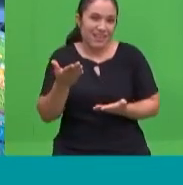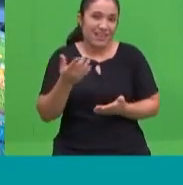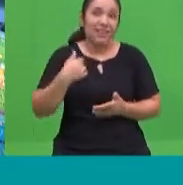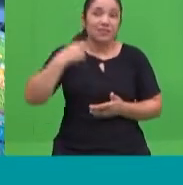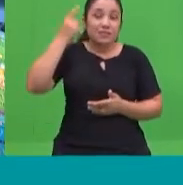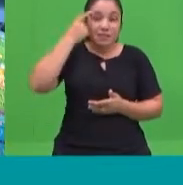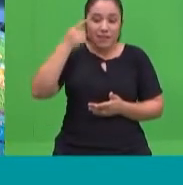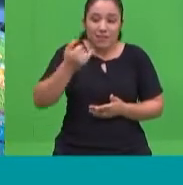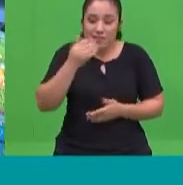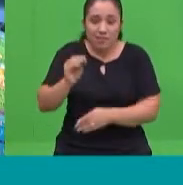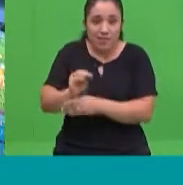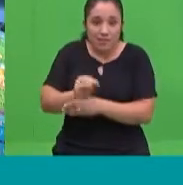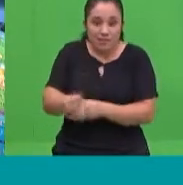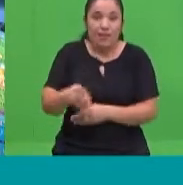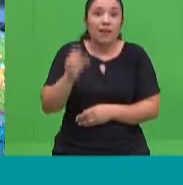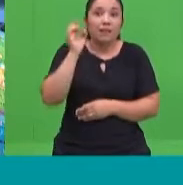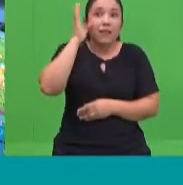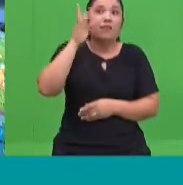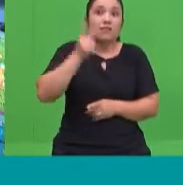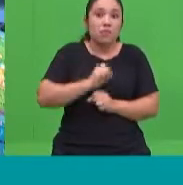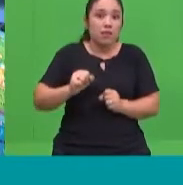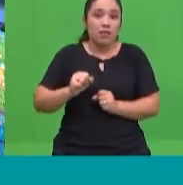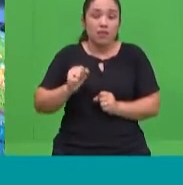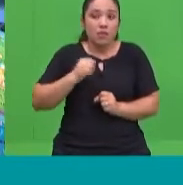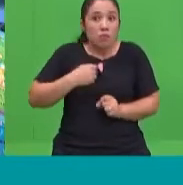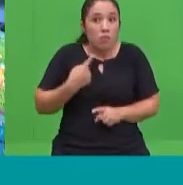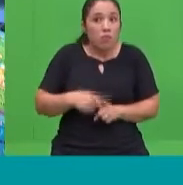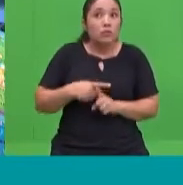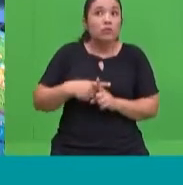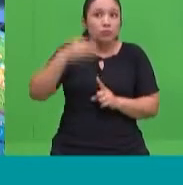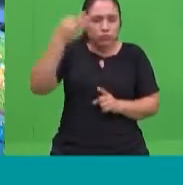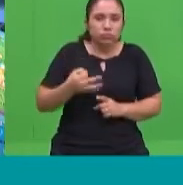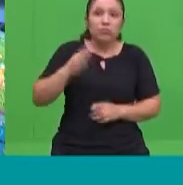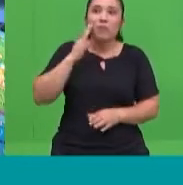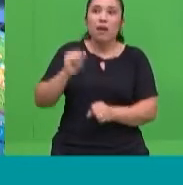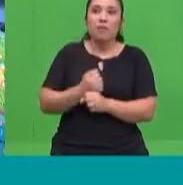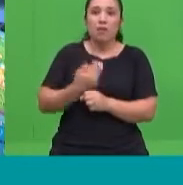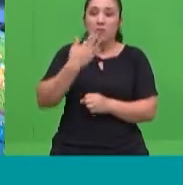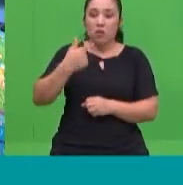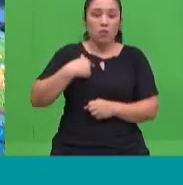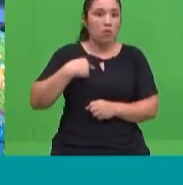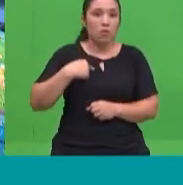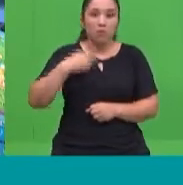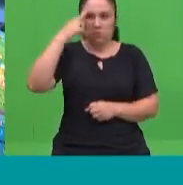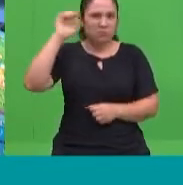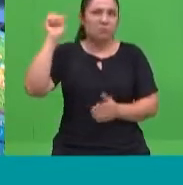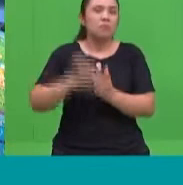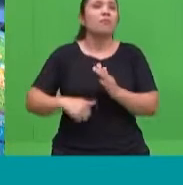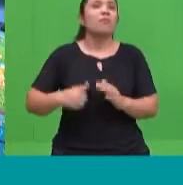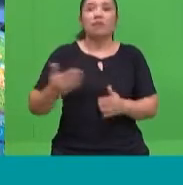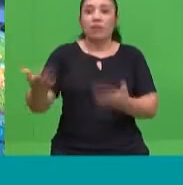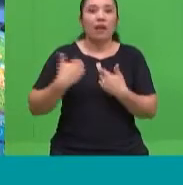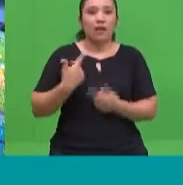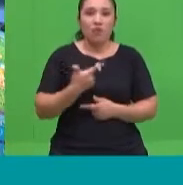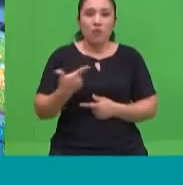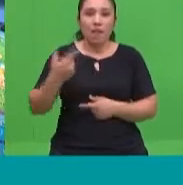consecuencia puede ser agradable para mí o puede ser negativa para mí. Claro. Entonces, en ese contexto... O sea, hay un presupuesto. Claro, pero